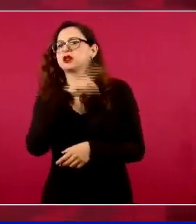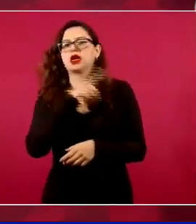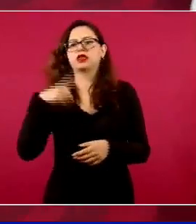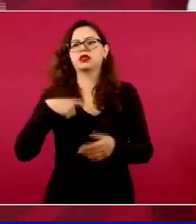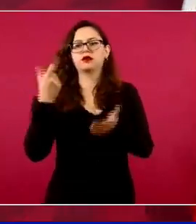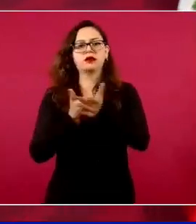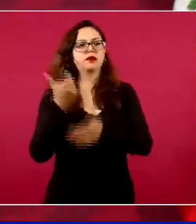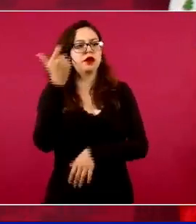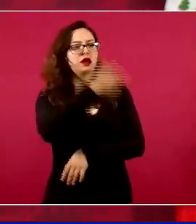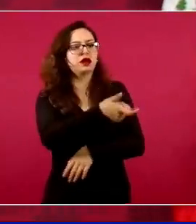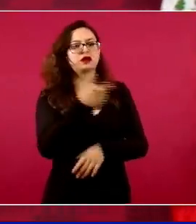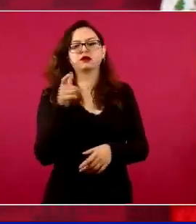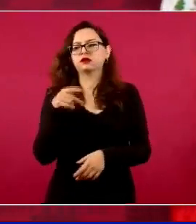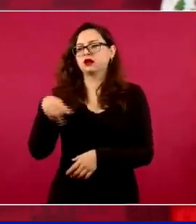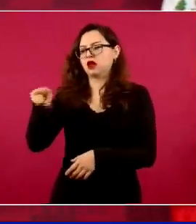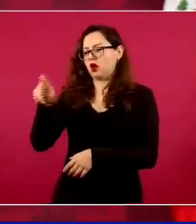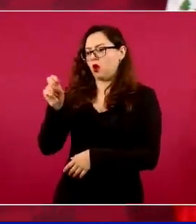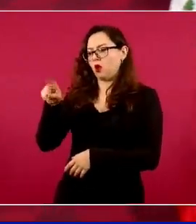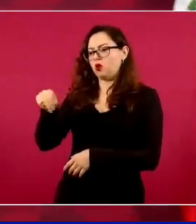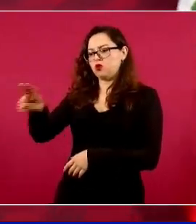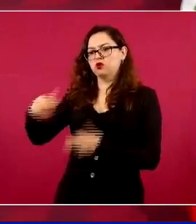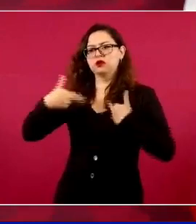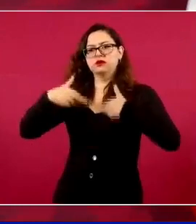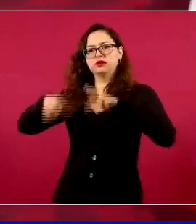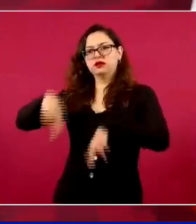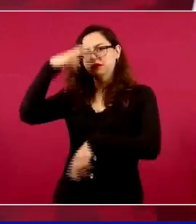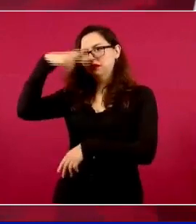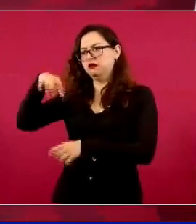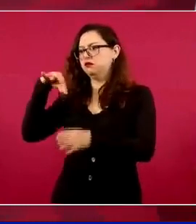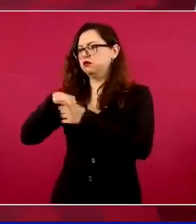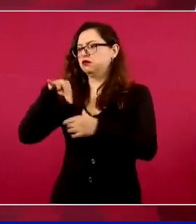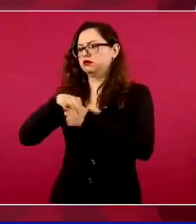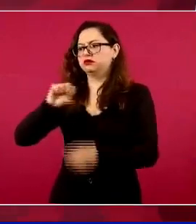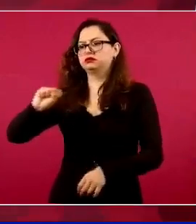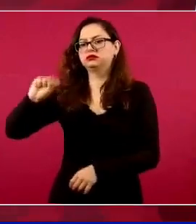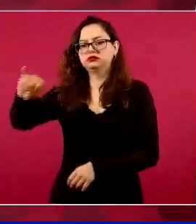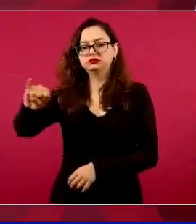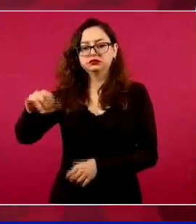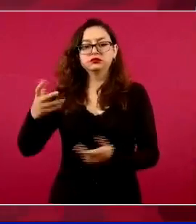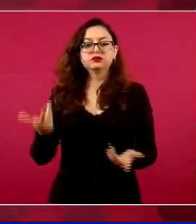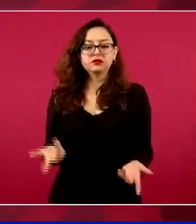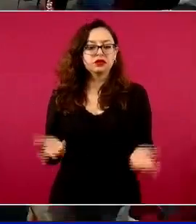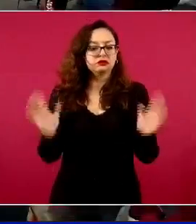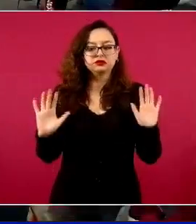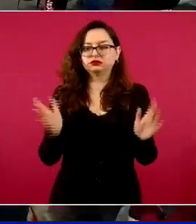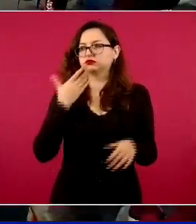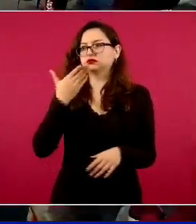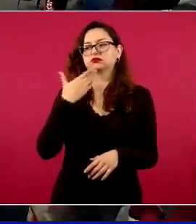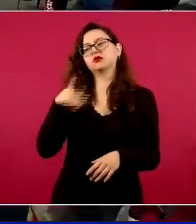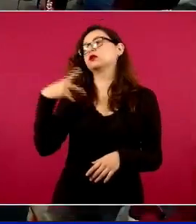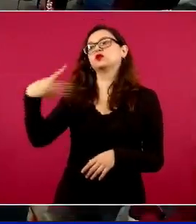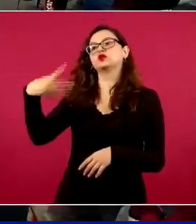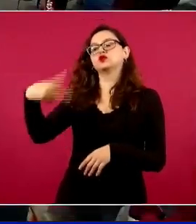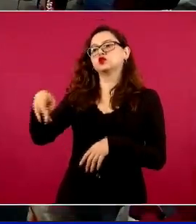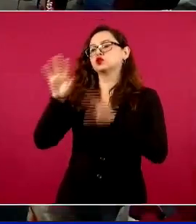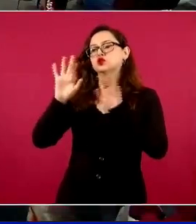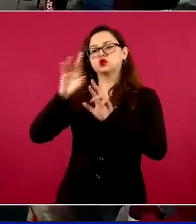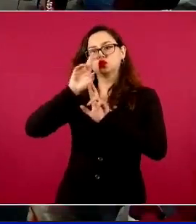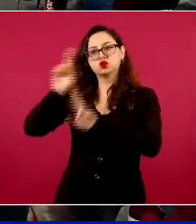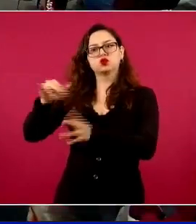pendiente de todo o